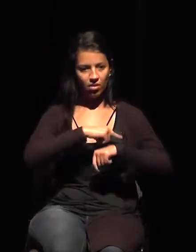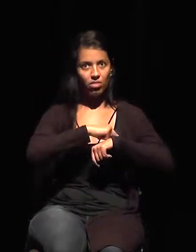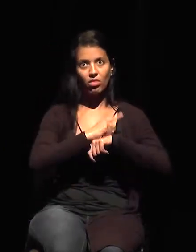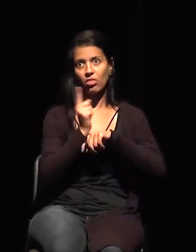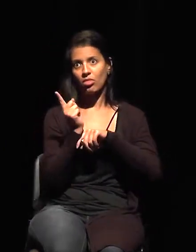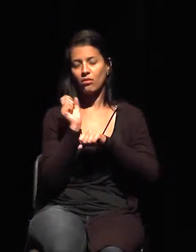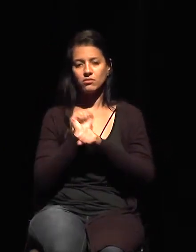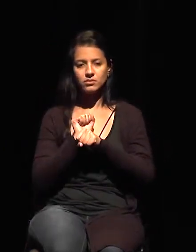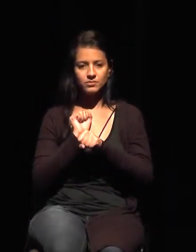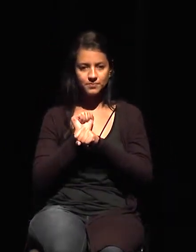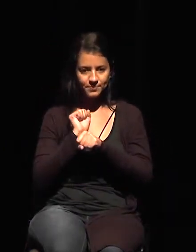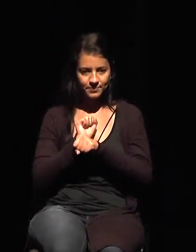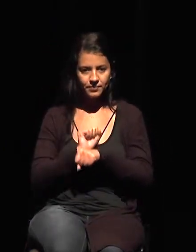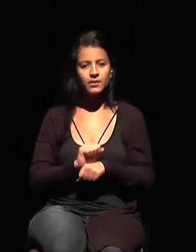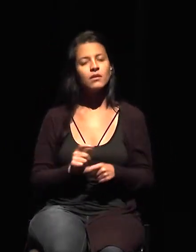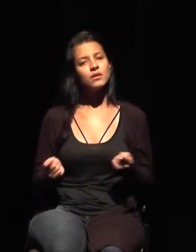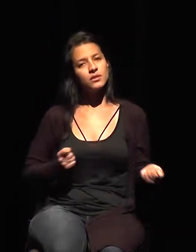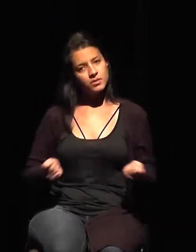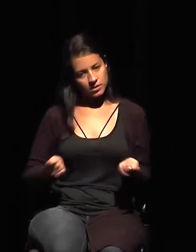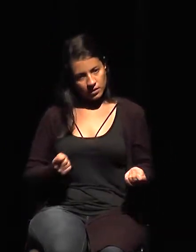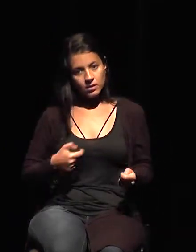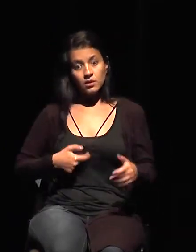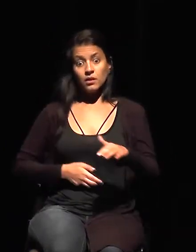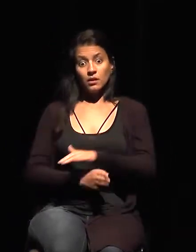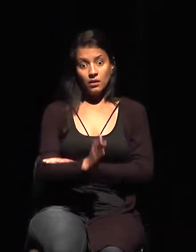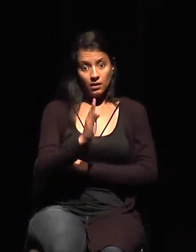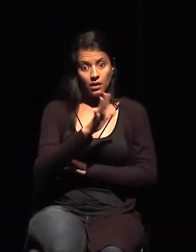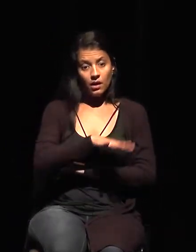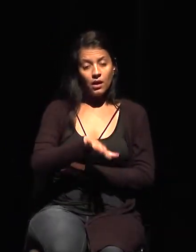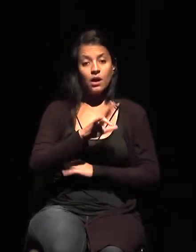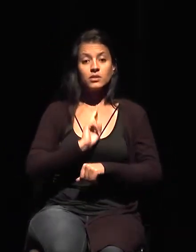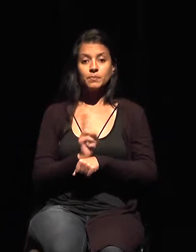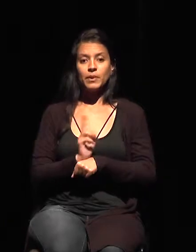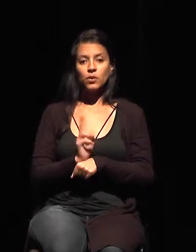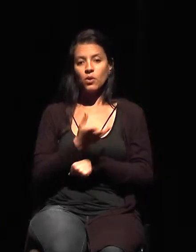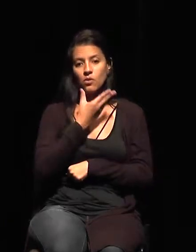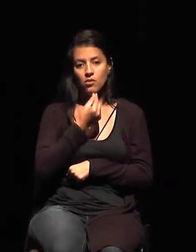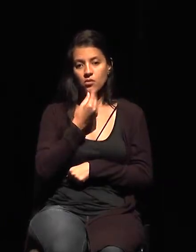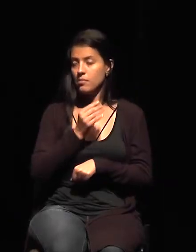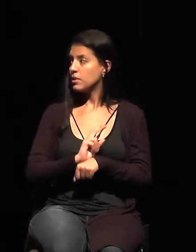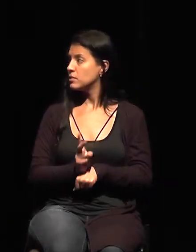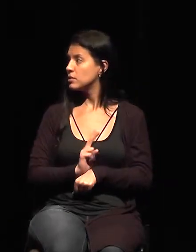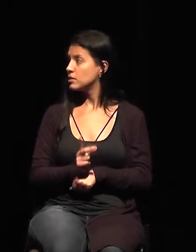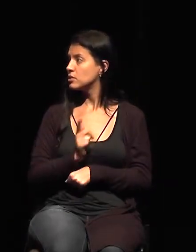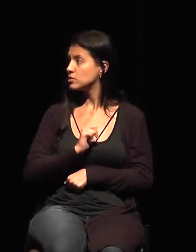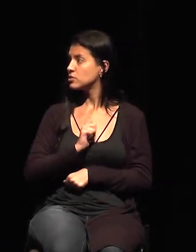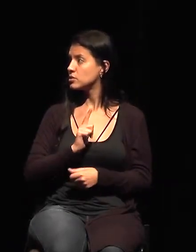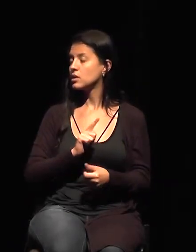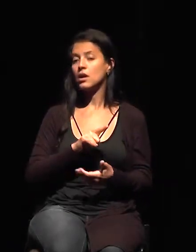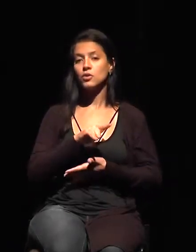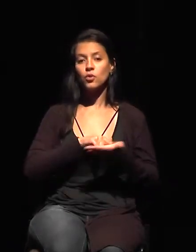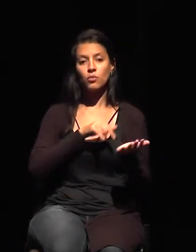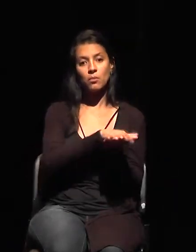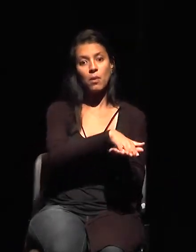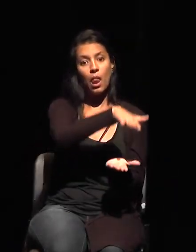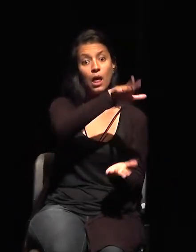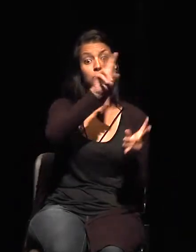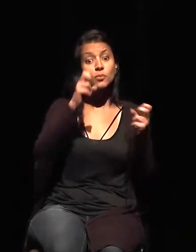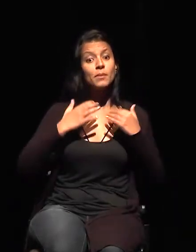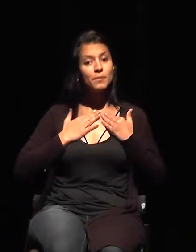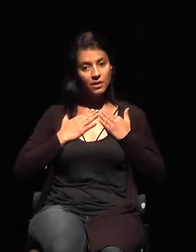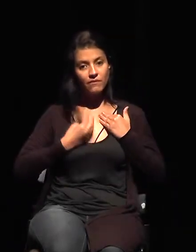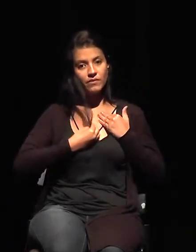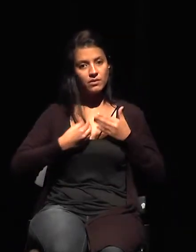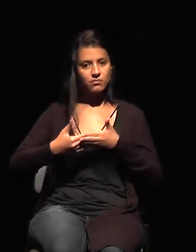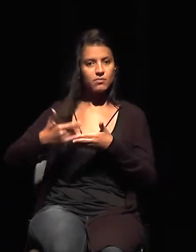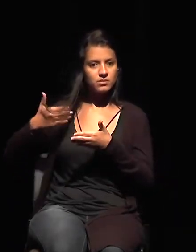tarde. Y llega el empleado que tenía un montón de papeles sobre mi persona. Y